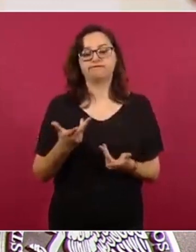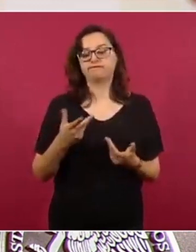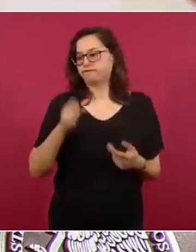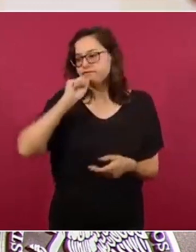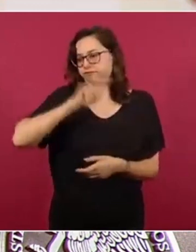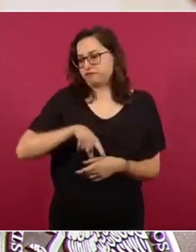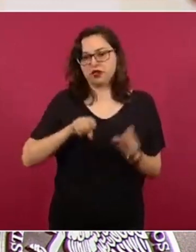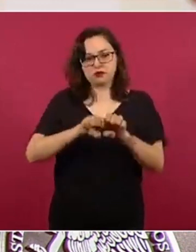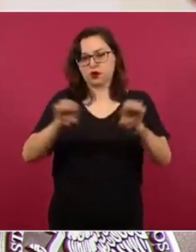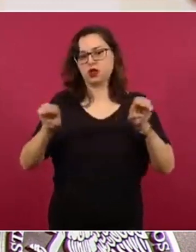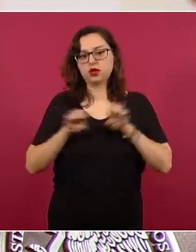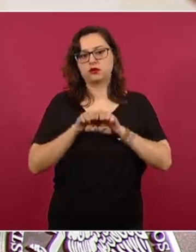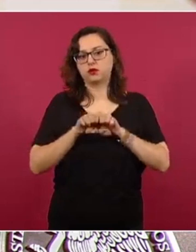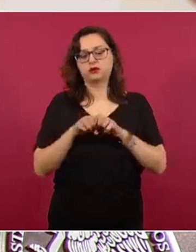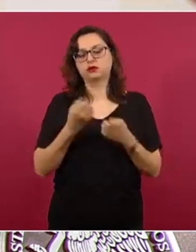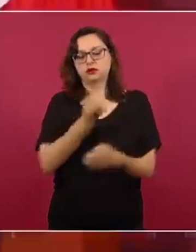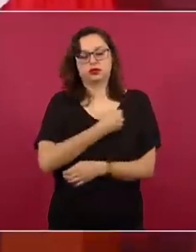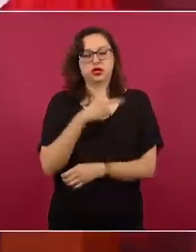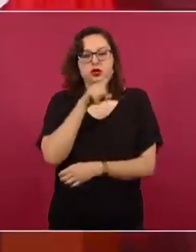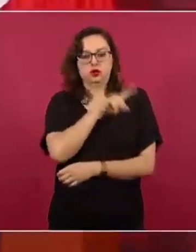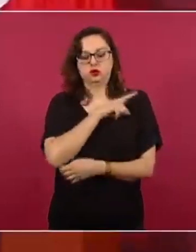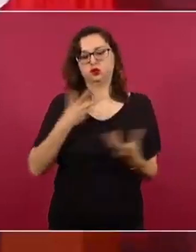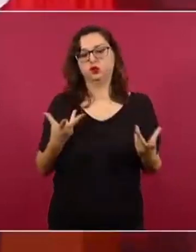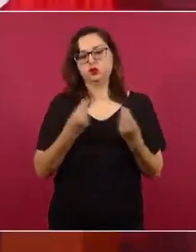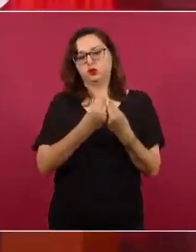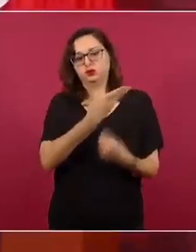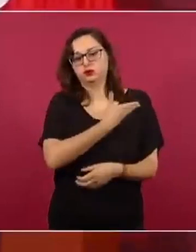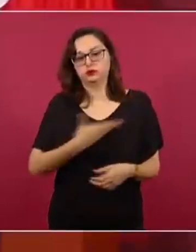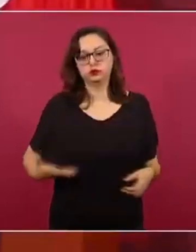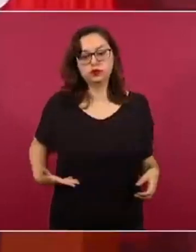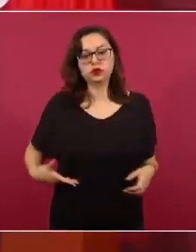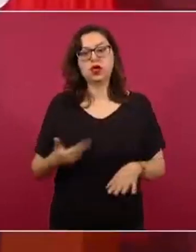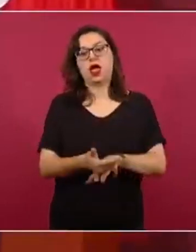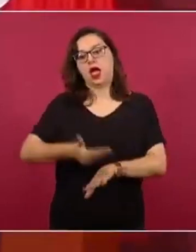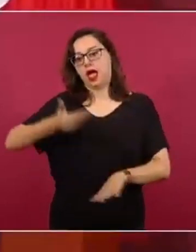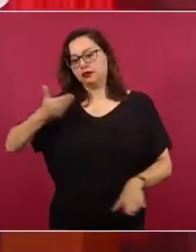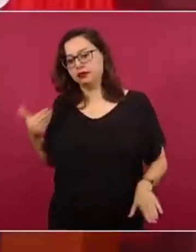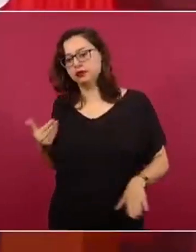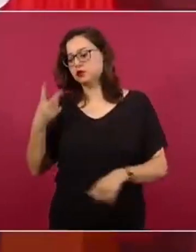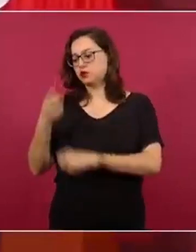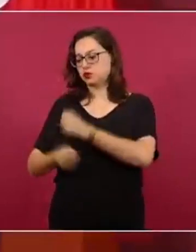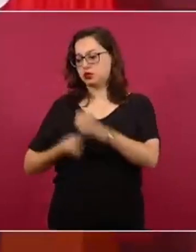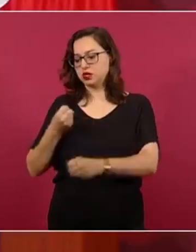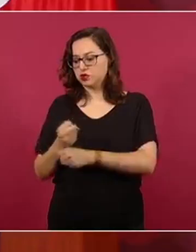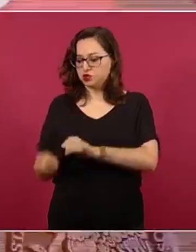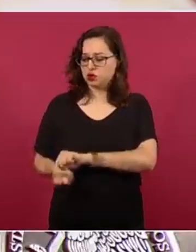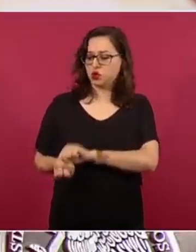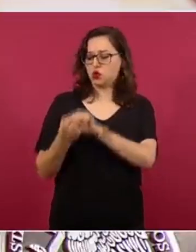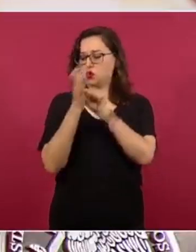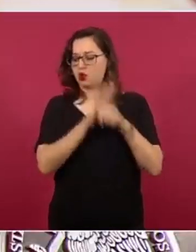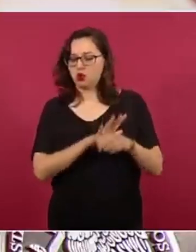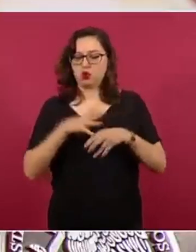equipo, el Gabinete de Salud del presidente López Obrador, el mismo equipo que enfrentó la pandemia por COVID